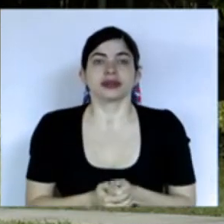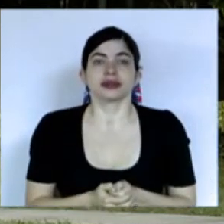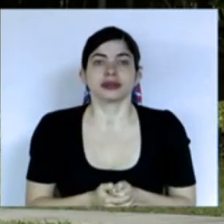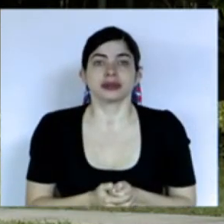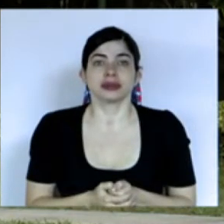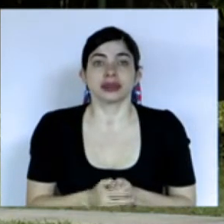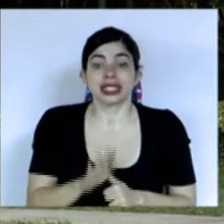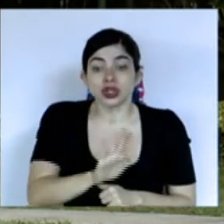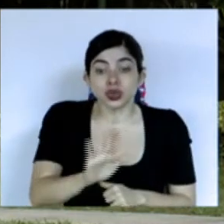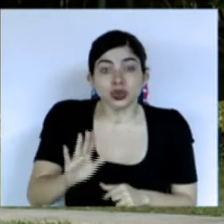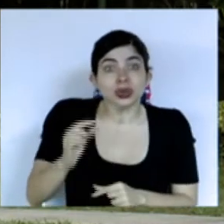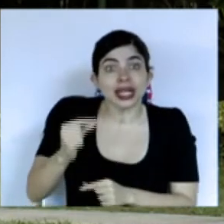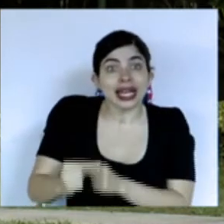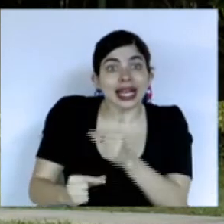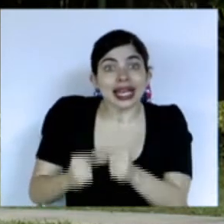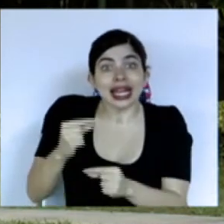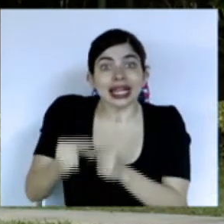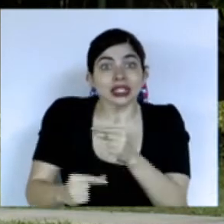que esas generaciones